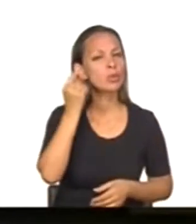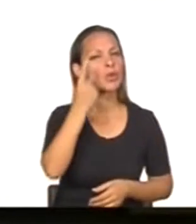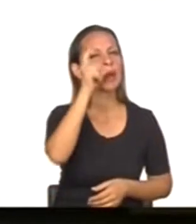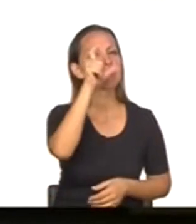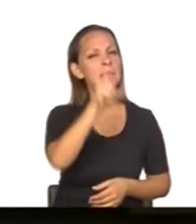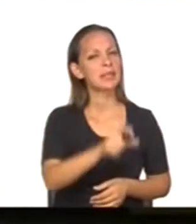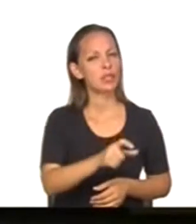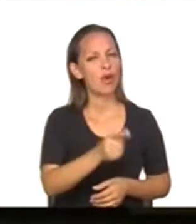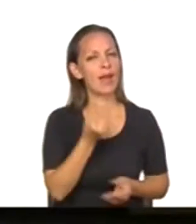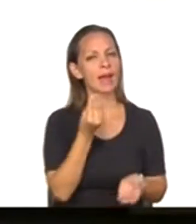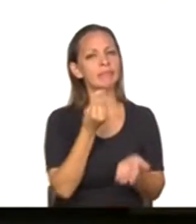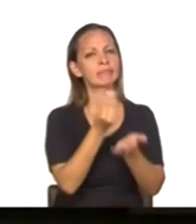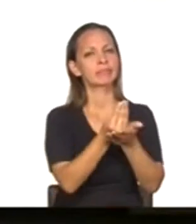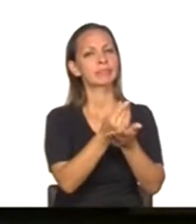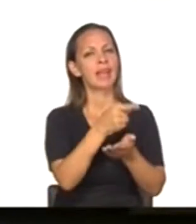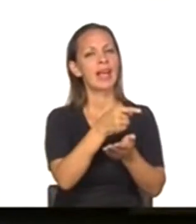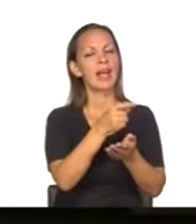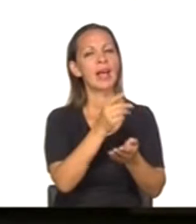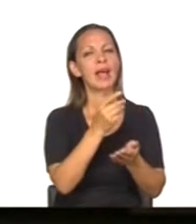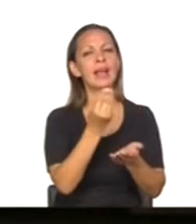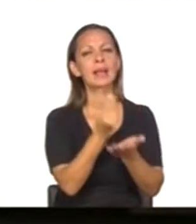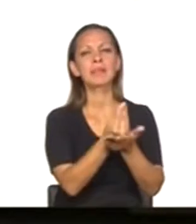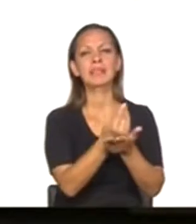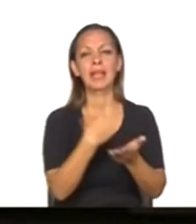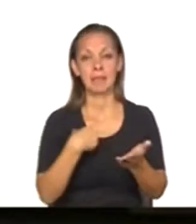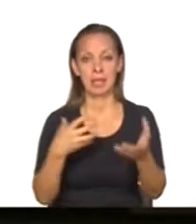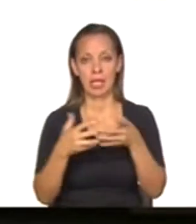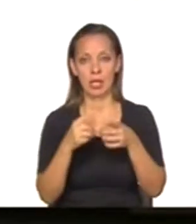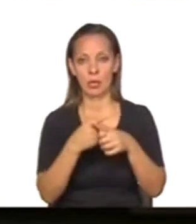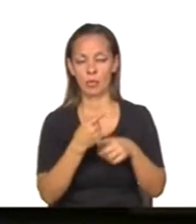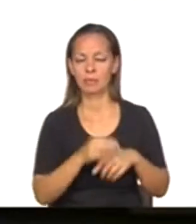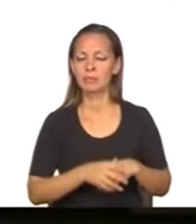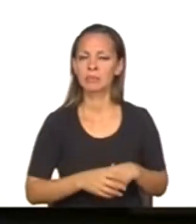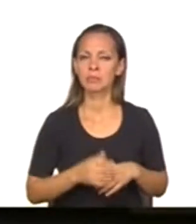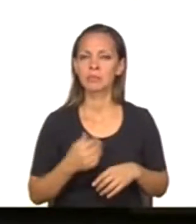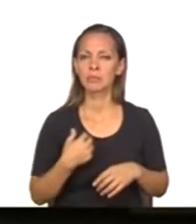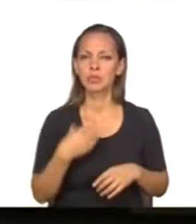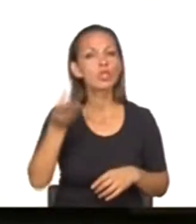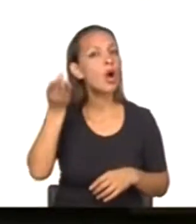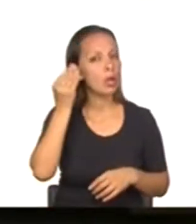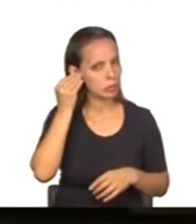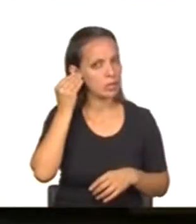que representaba a la bancada de mi partido, decir que tenía la penosa